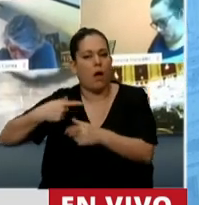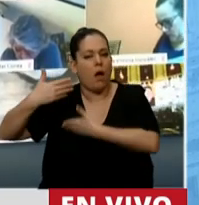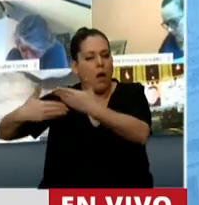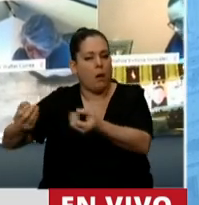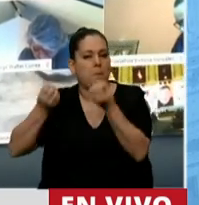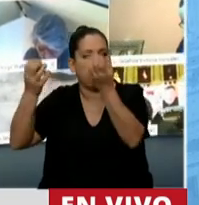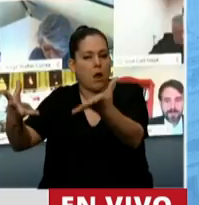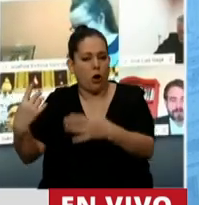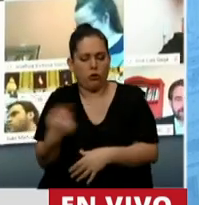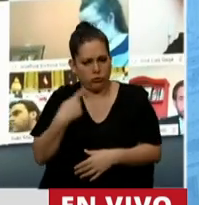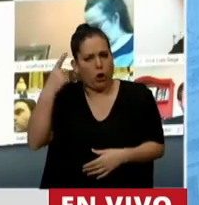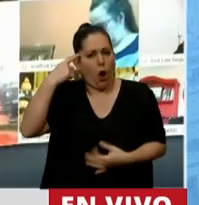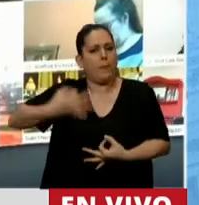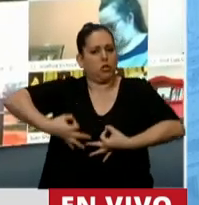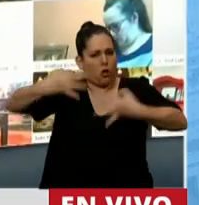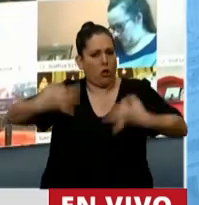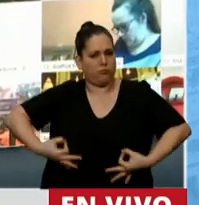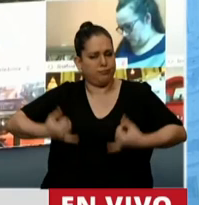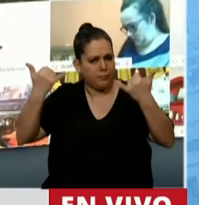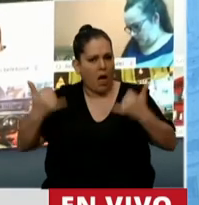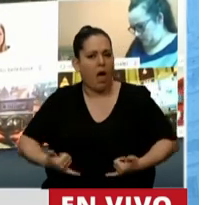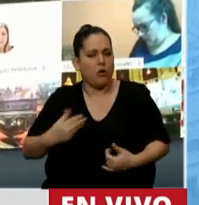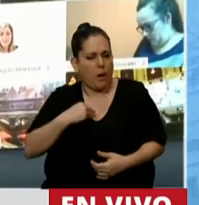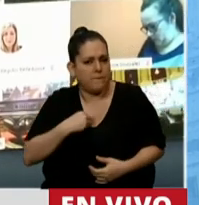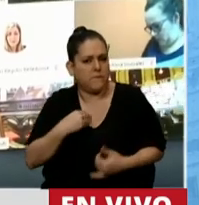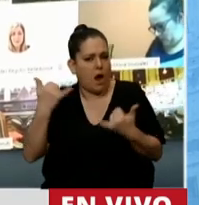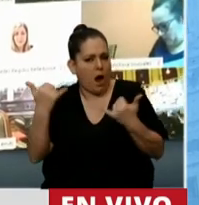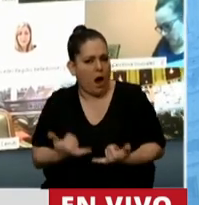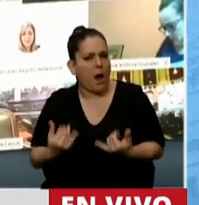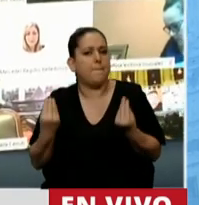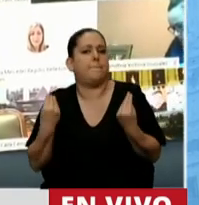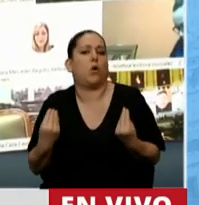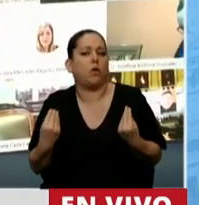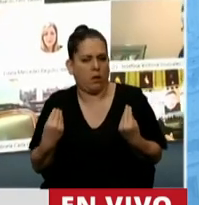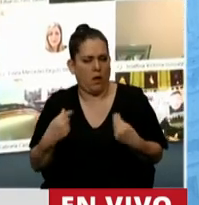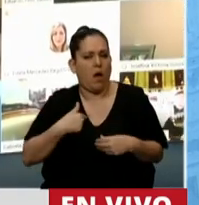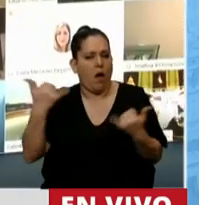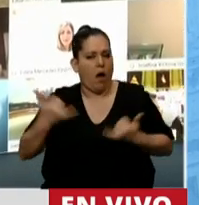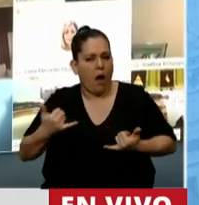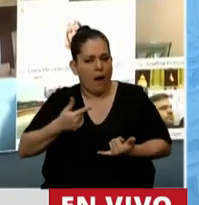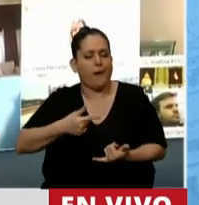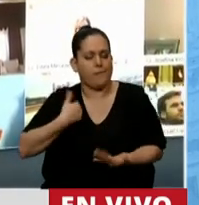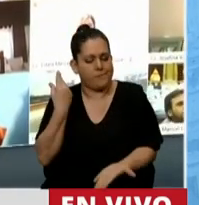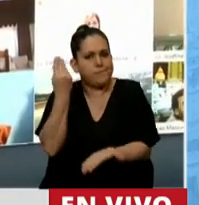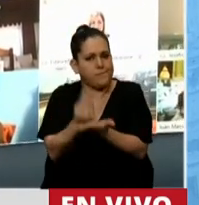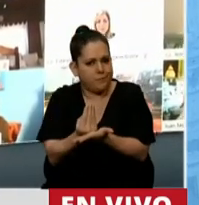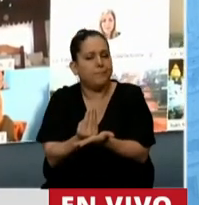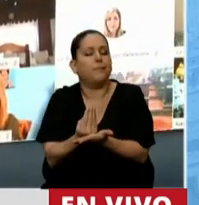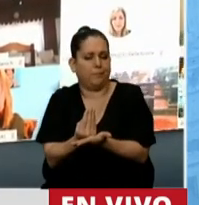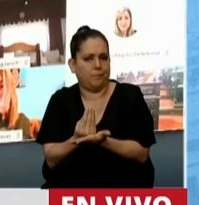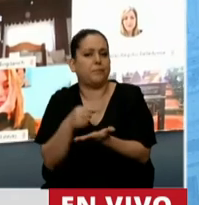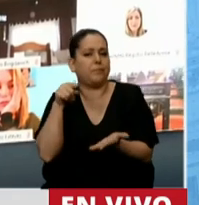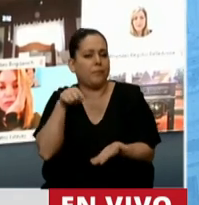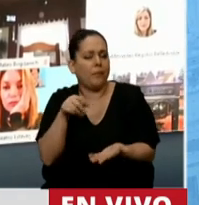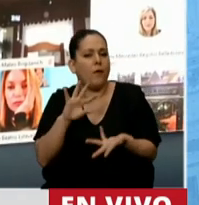tenemos esperanza. Yo tengo esperanza porque tengo también un mandato que tiene que ver con una